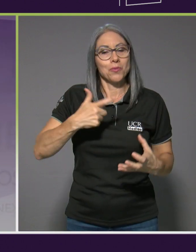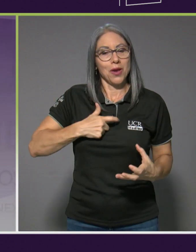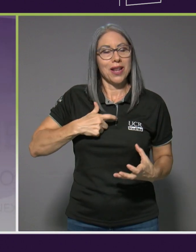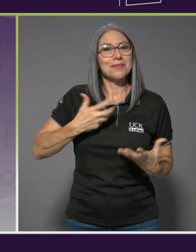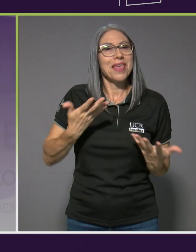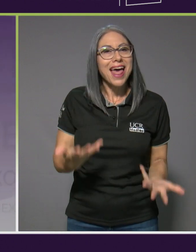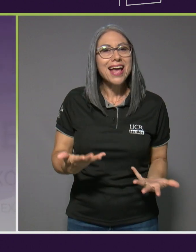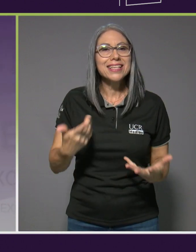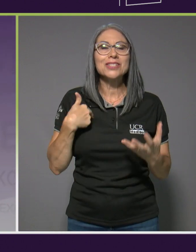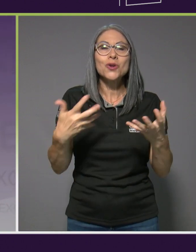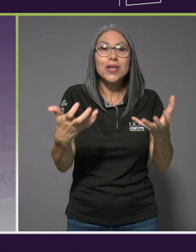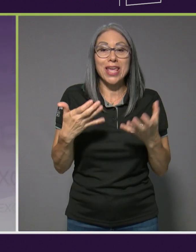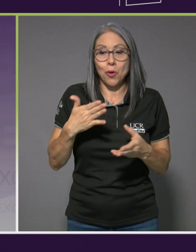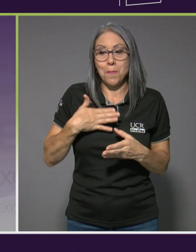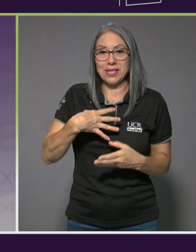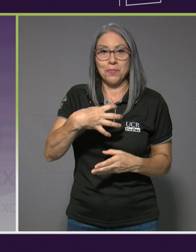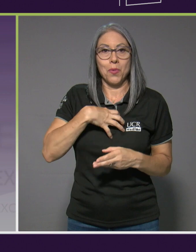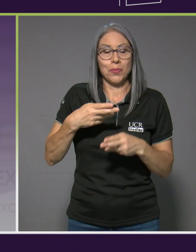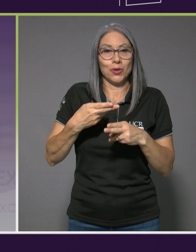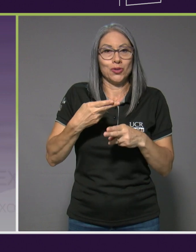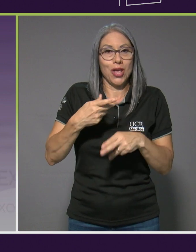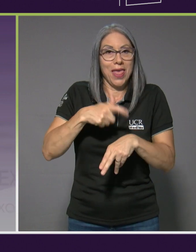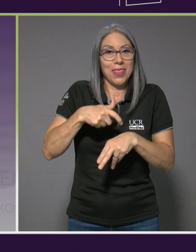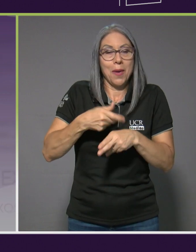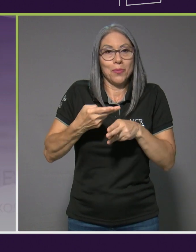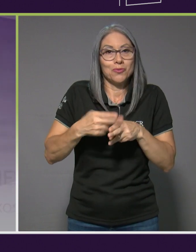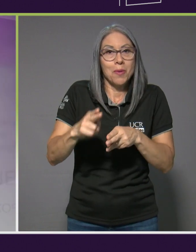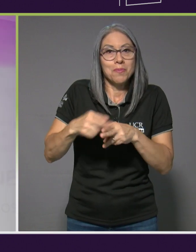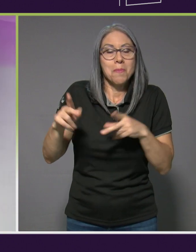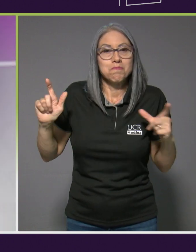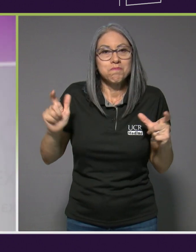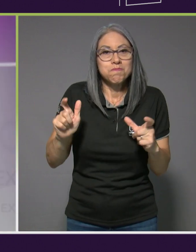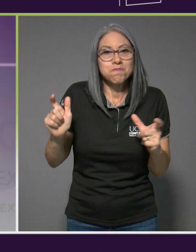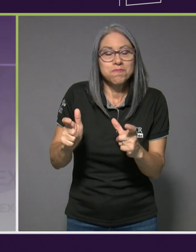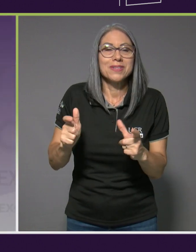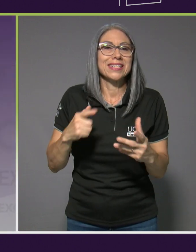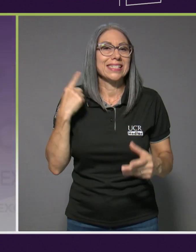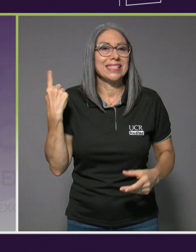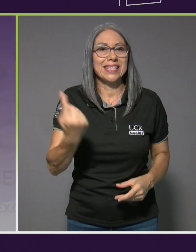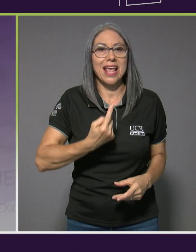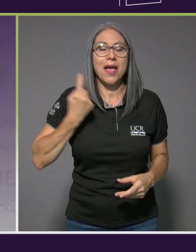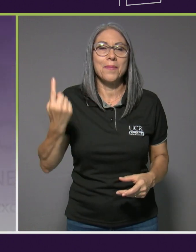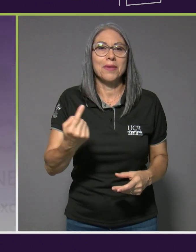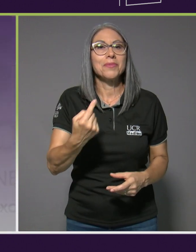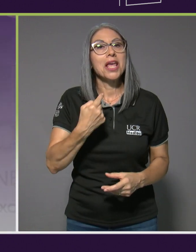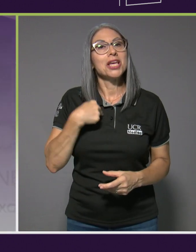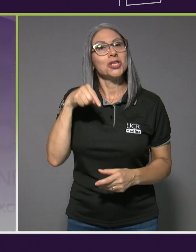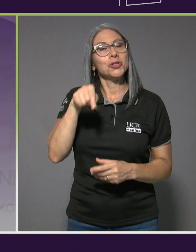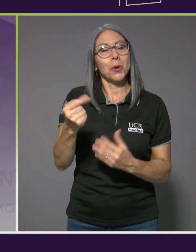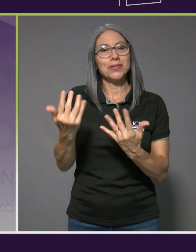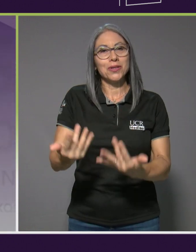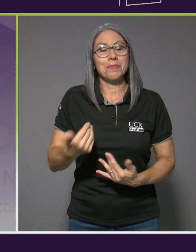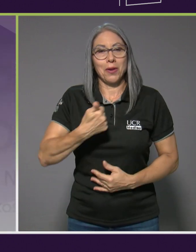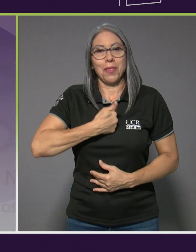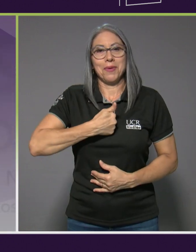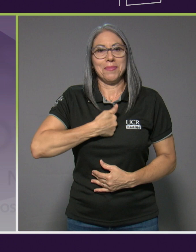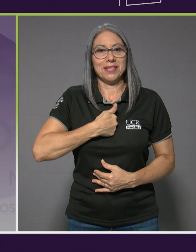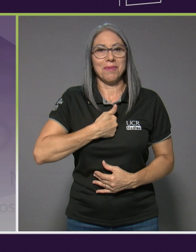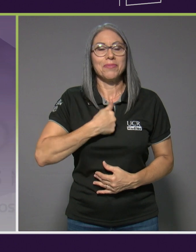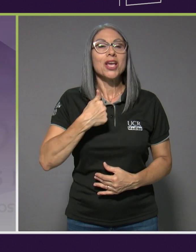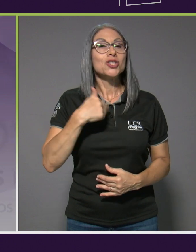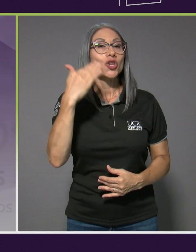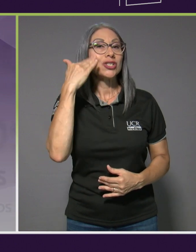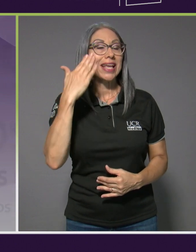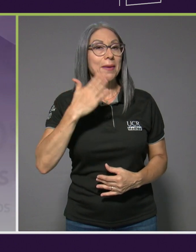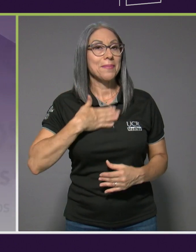siempre bajar mi tiempo en cada evento que vaya. Y eso espero a mí misma, yo sé que eso es lo que mis